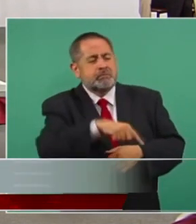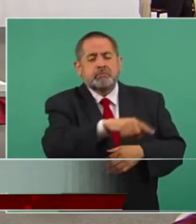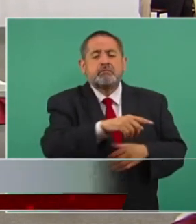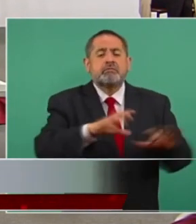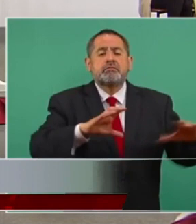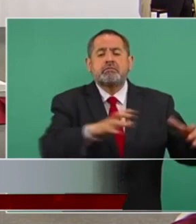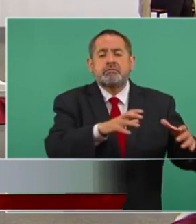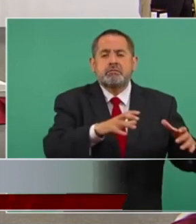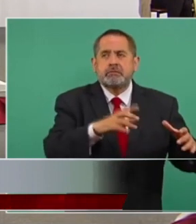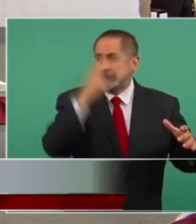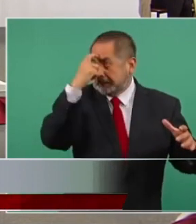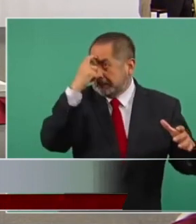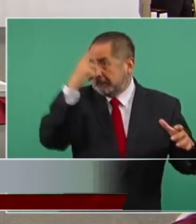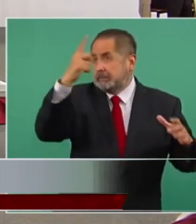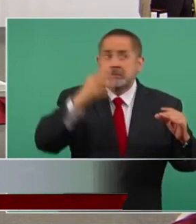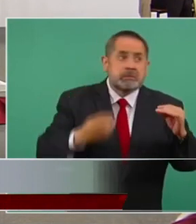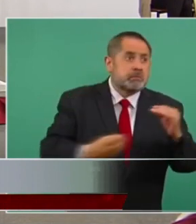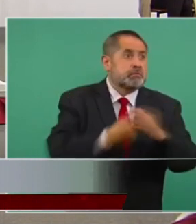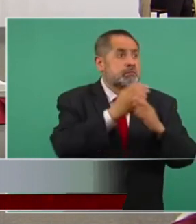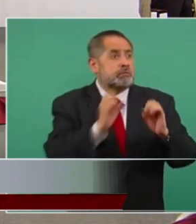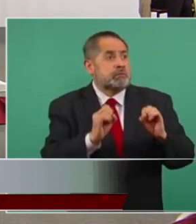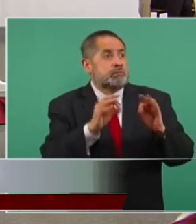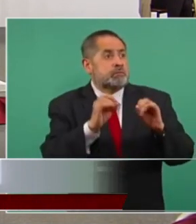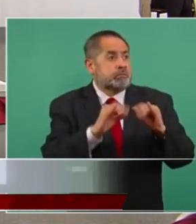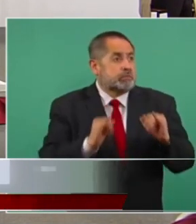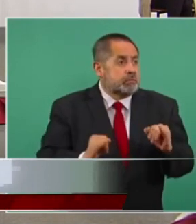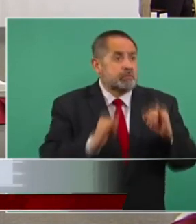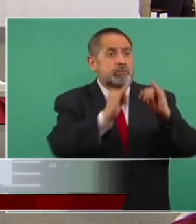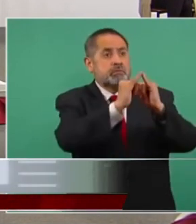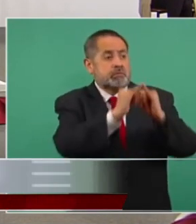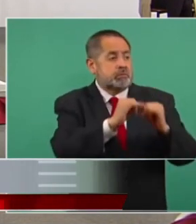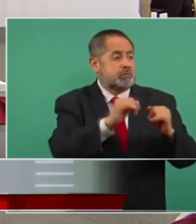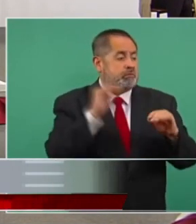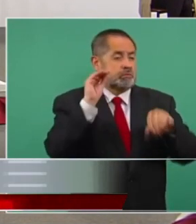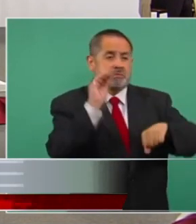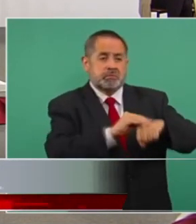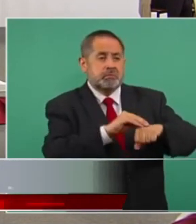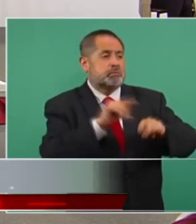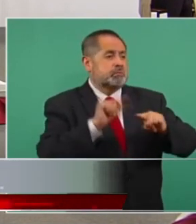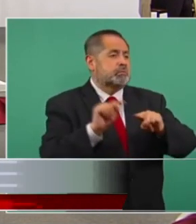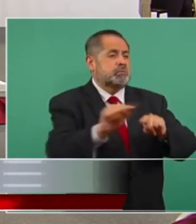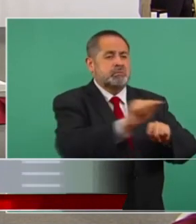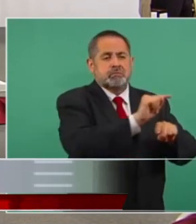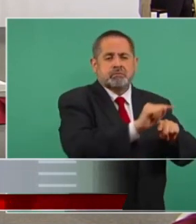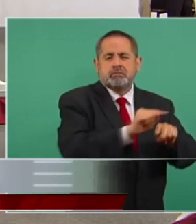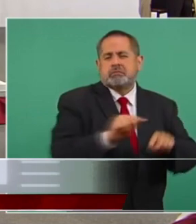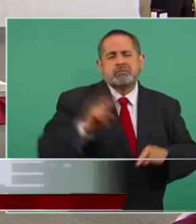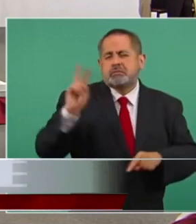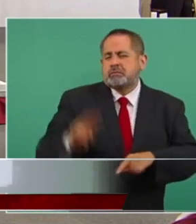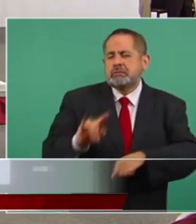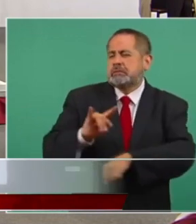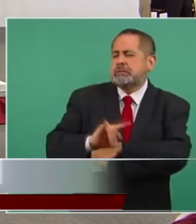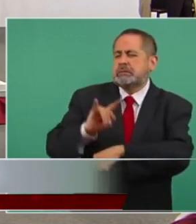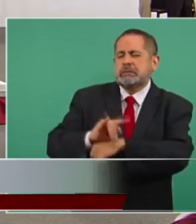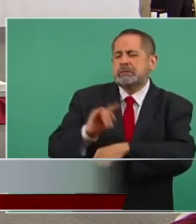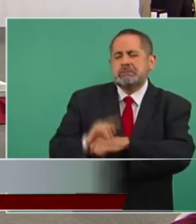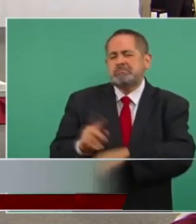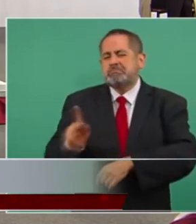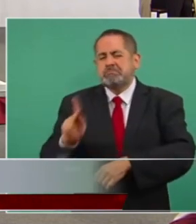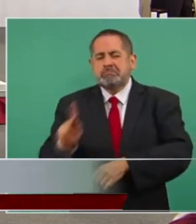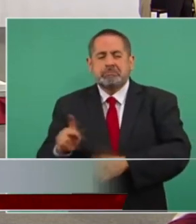esos organismos para simular lo de la transparencia